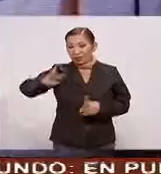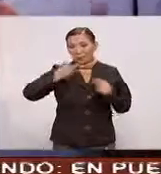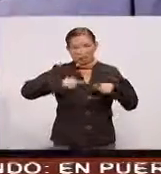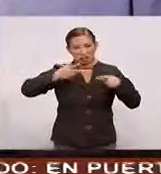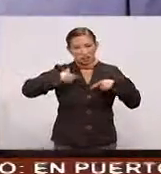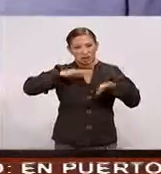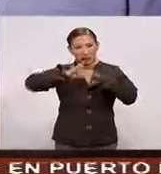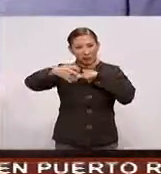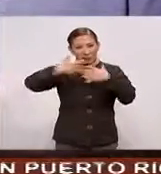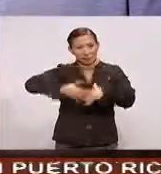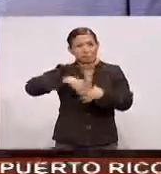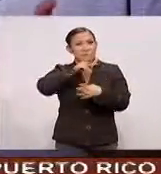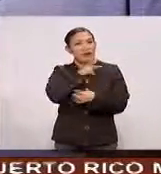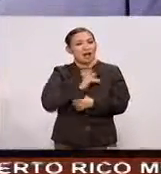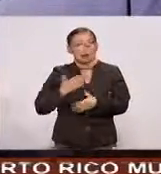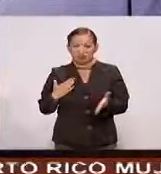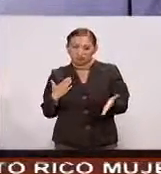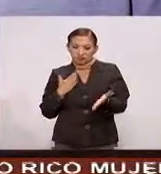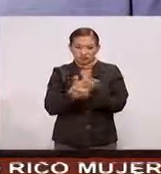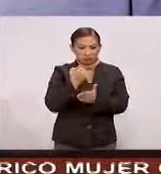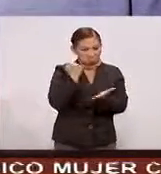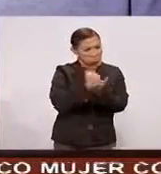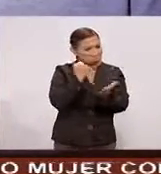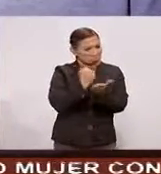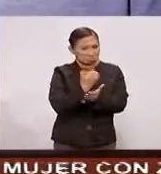Petroleros Van a exigir